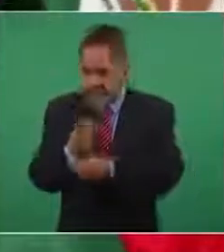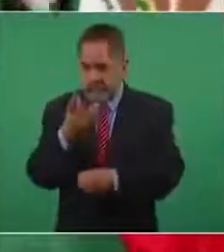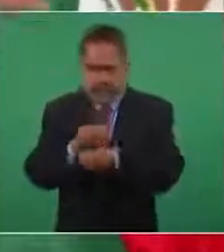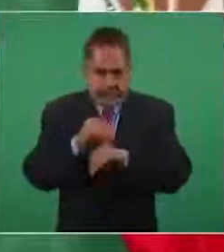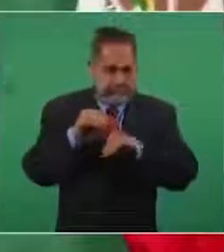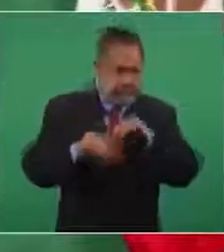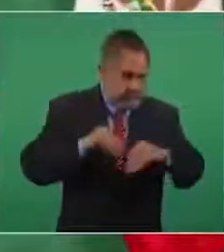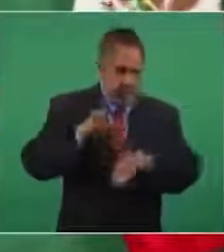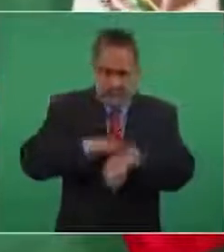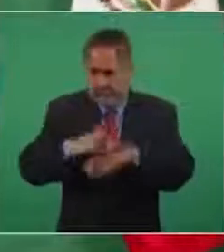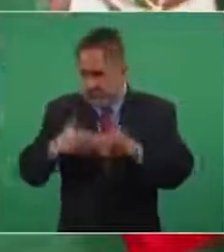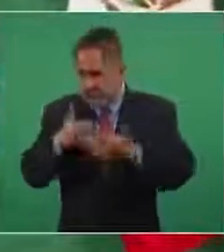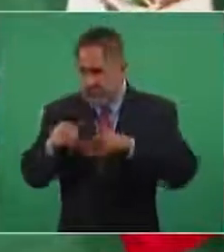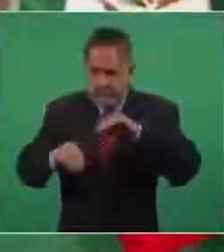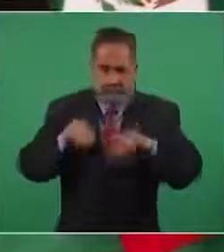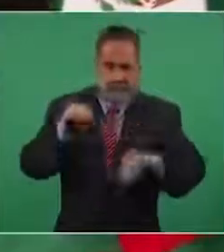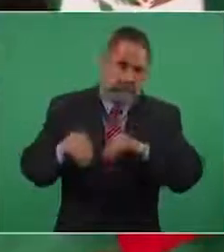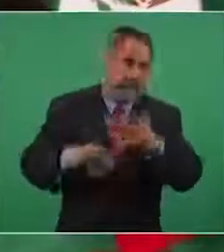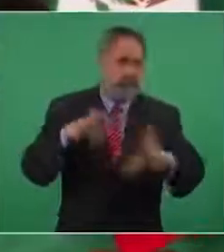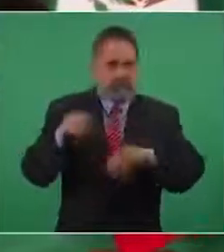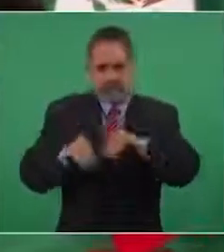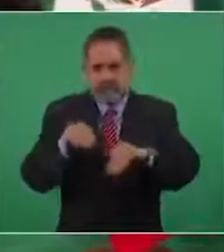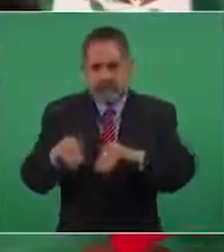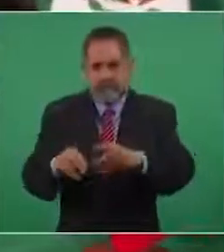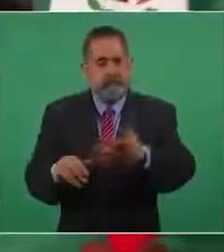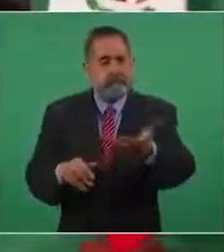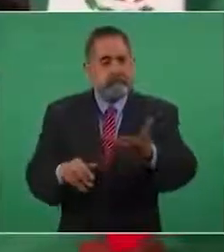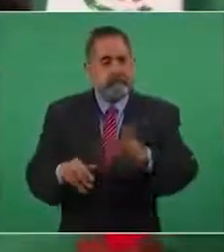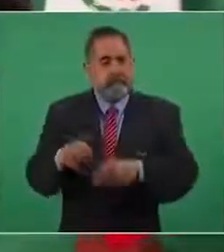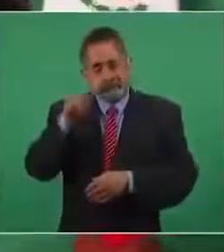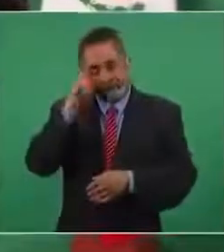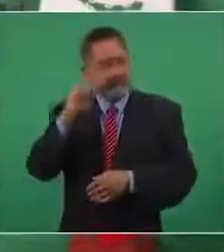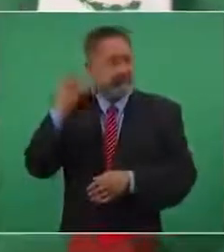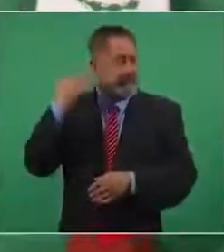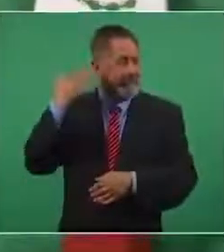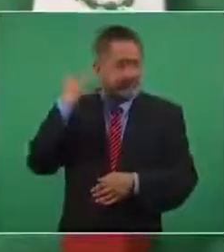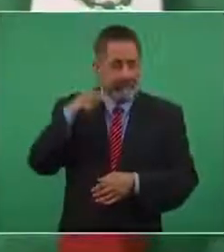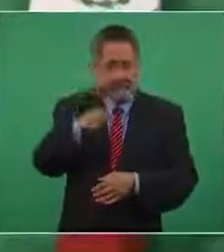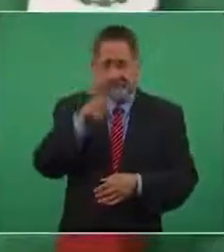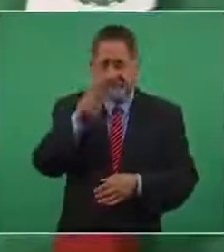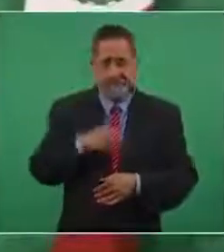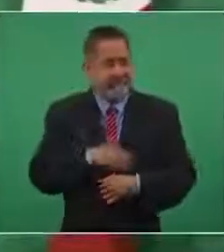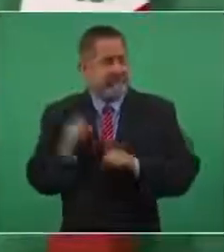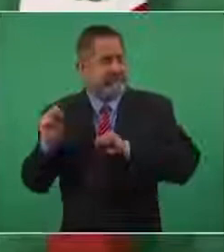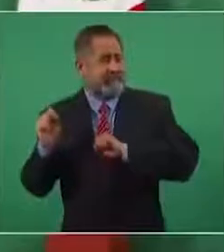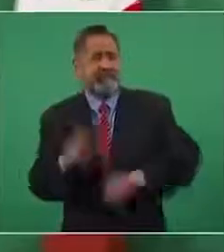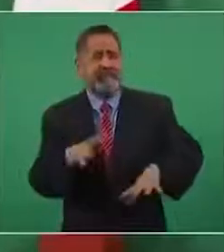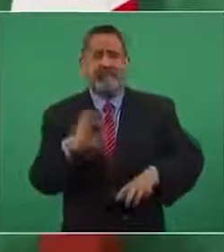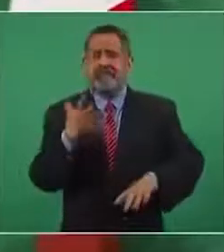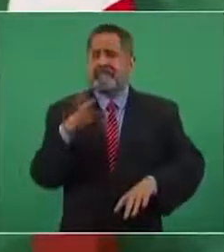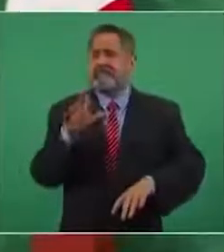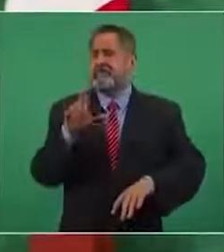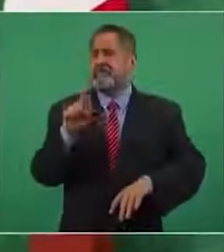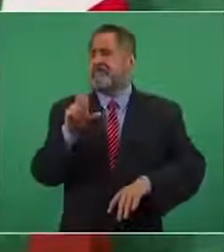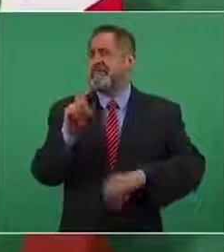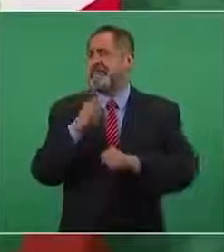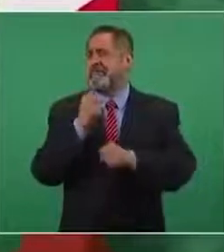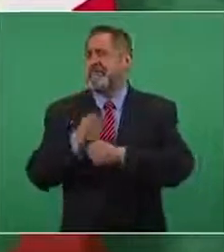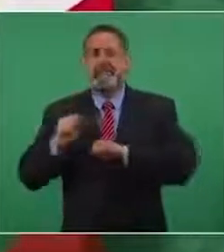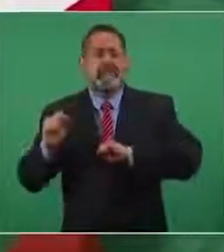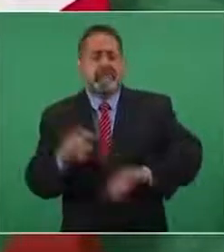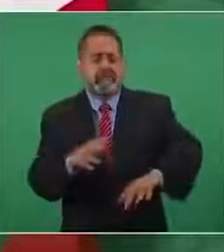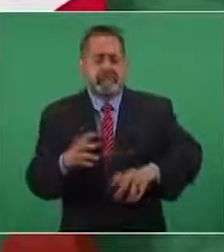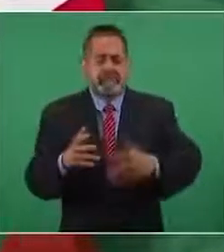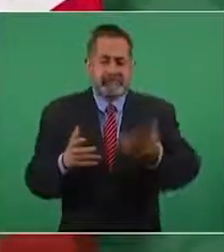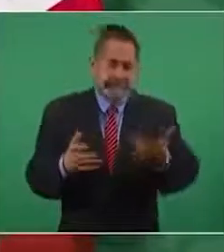modernizándolas, pero estamos hablando de abandonos de décadas. Pues ayer